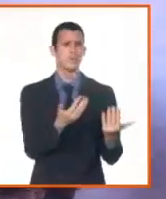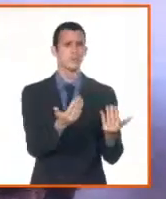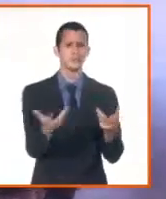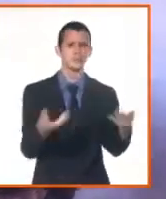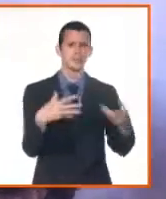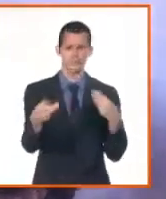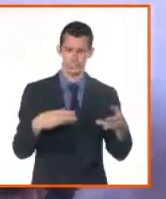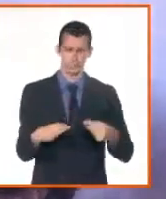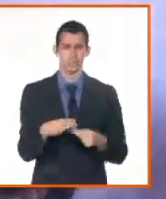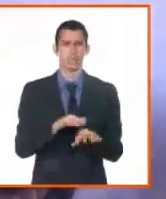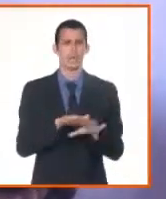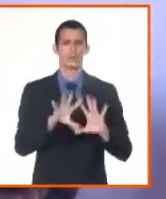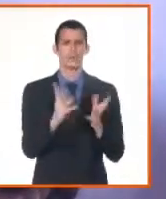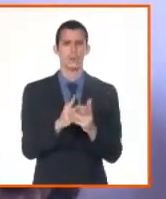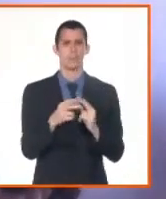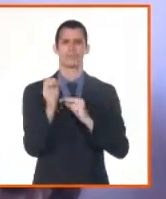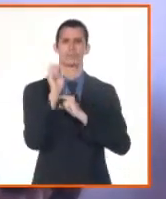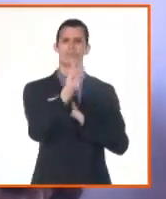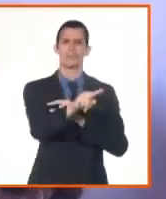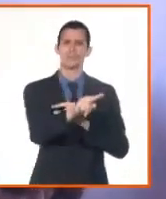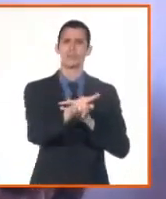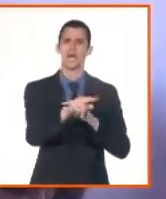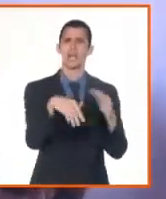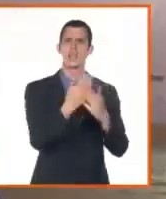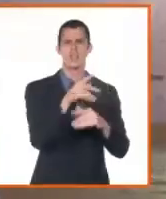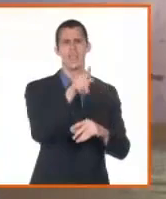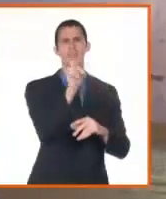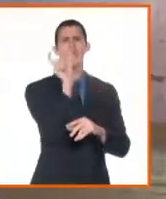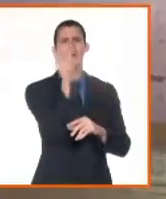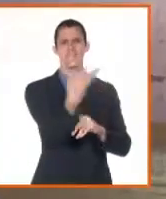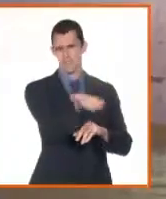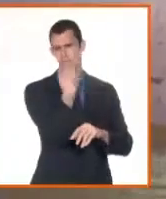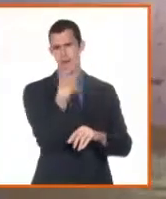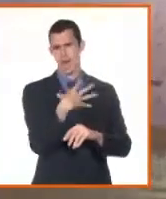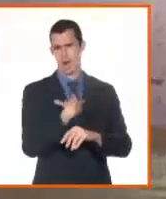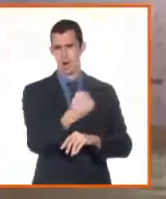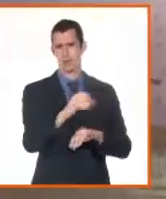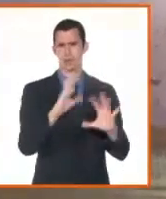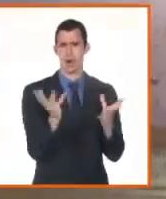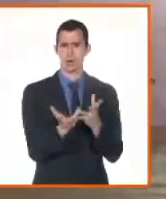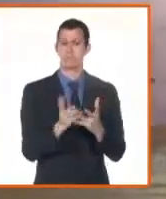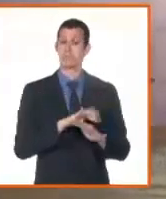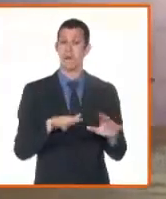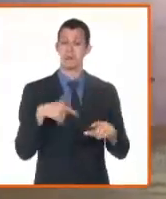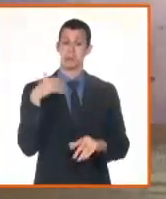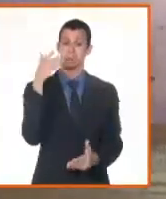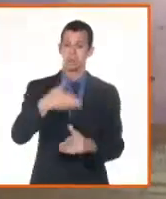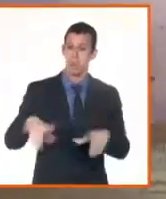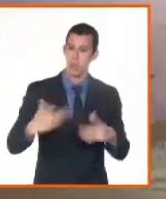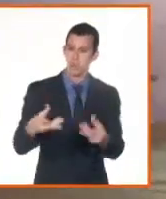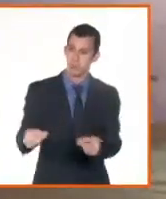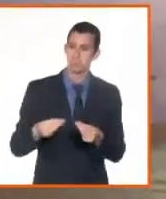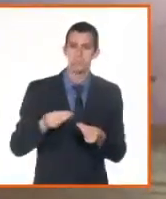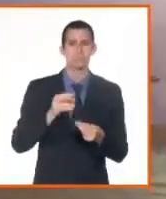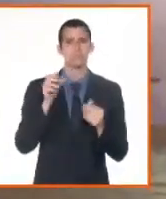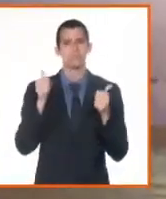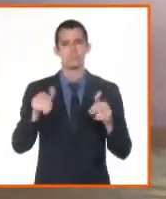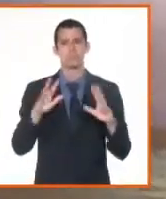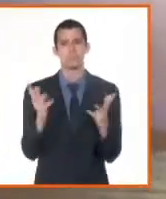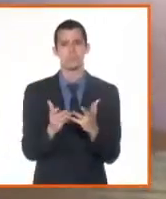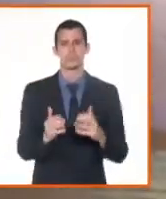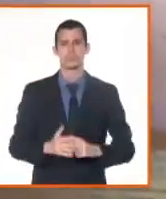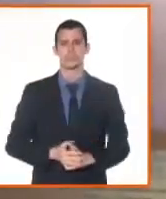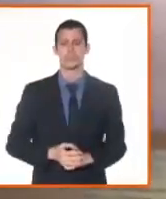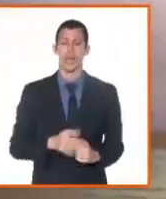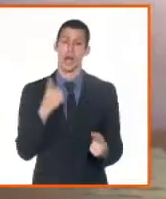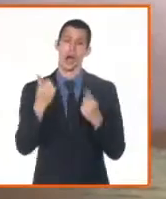lo que pasa es que es un trámite que lleva su tiempo y hay personas que vienen por